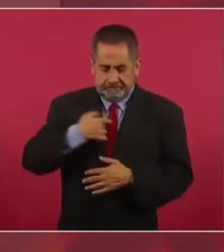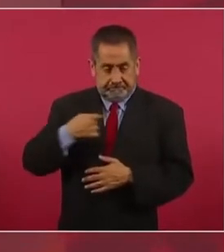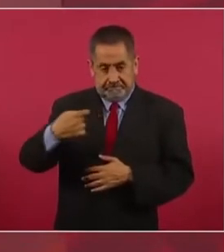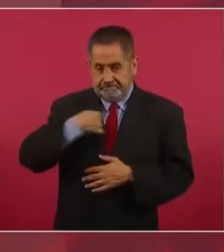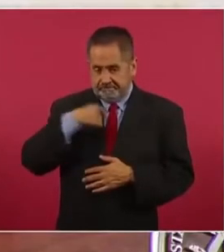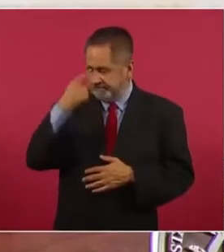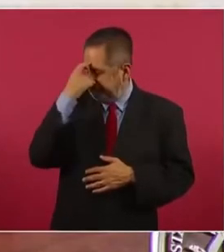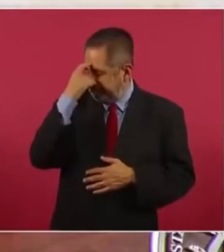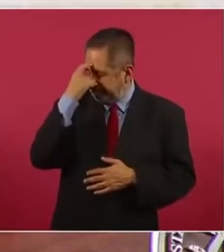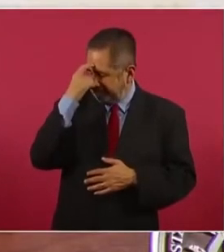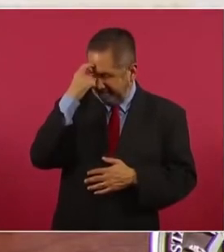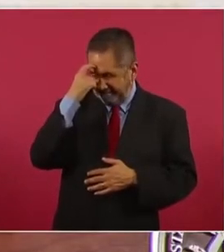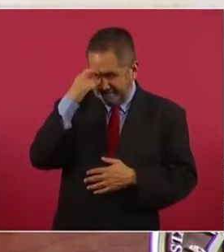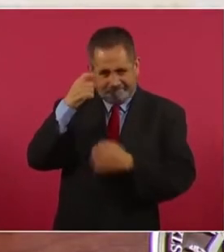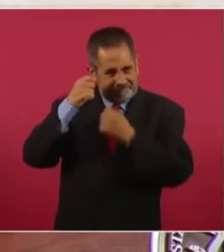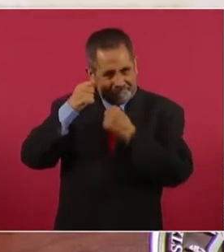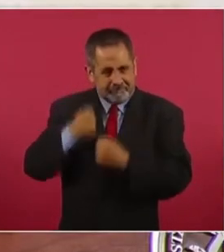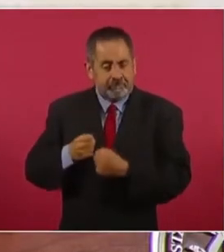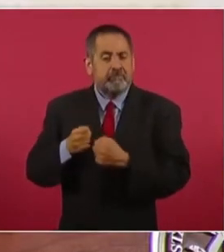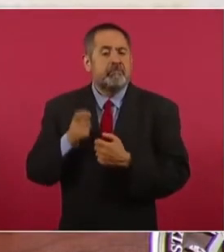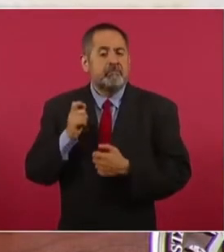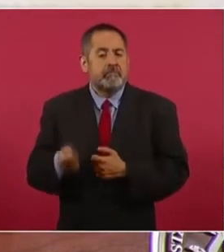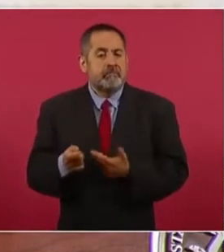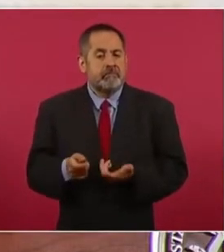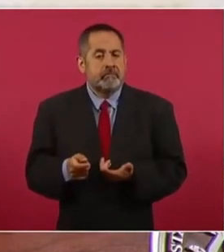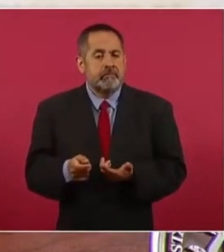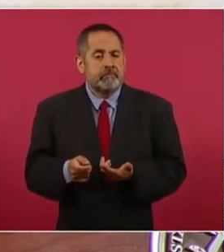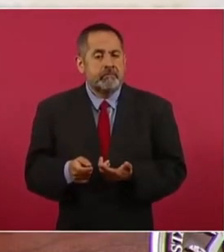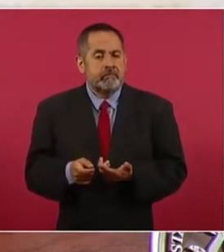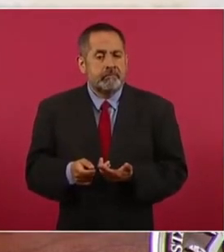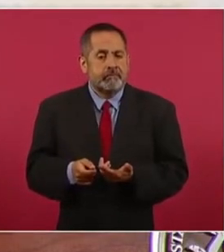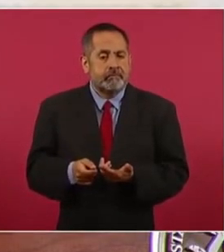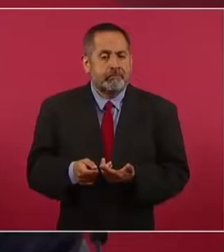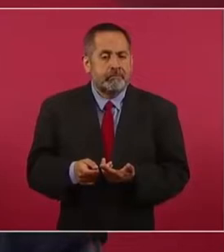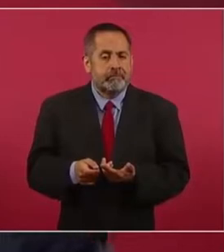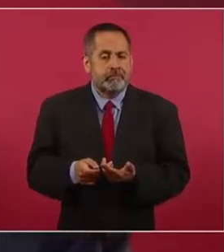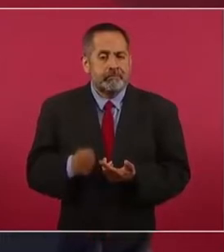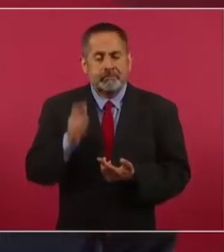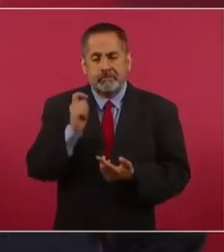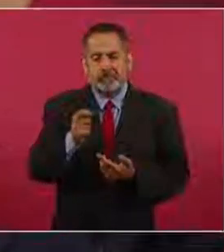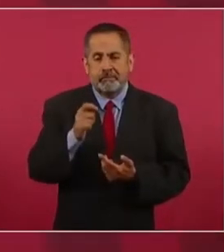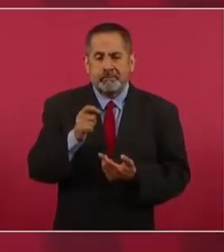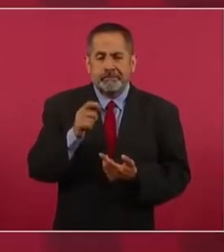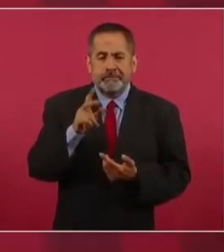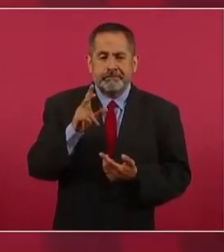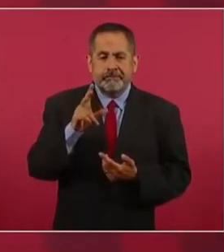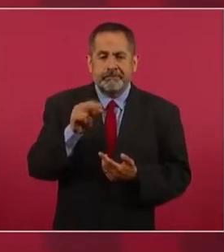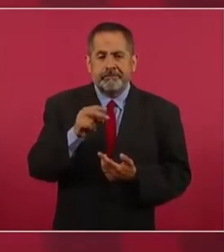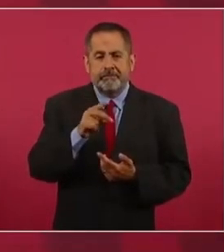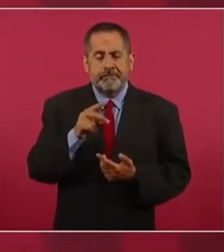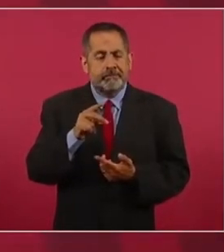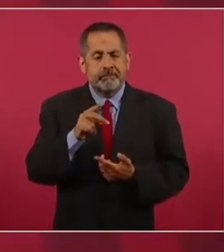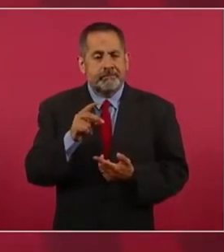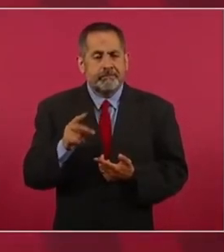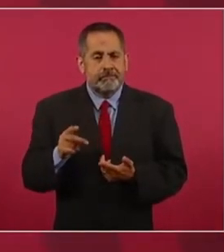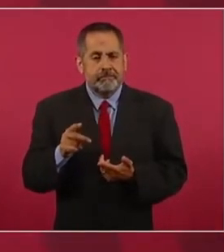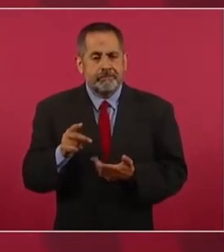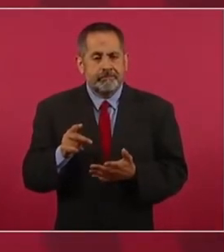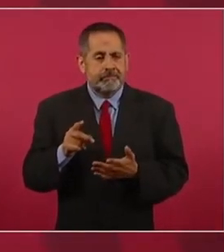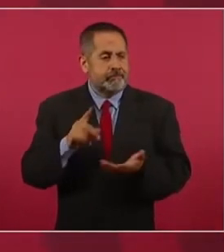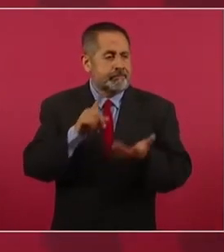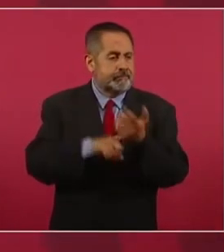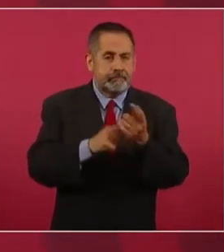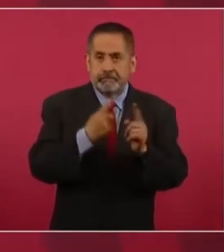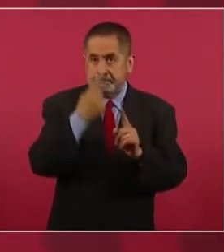de que no es sólo atender el bienestar